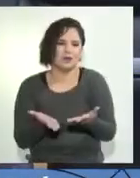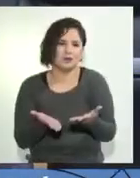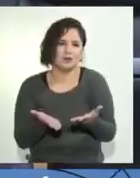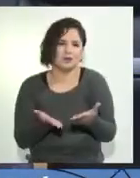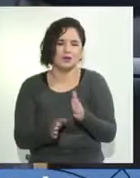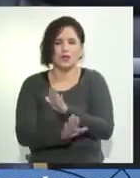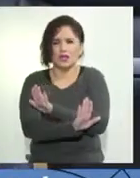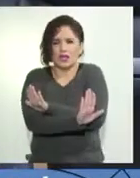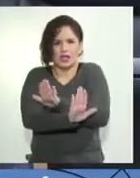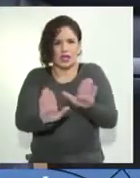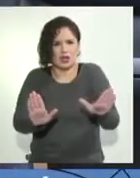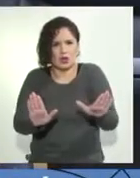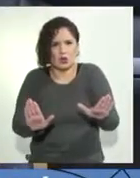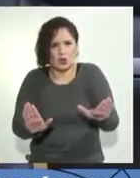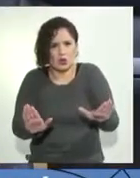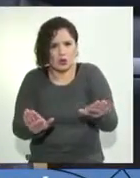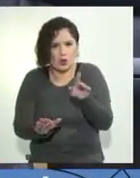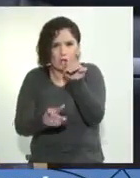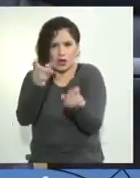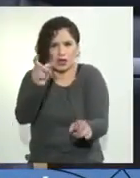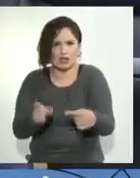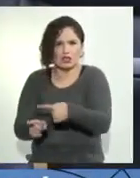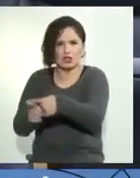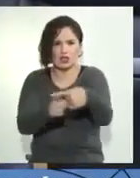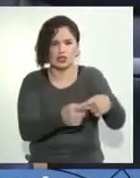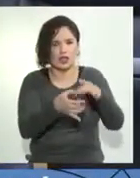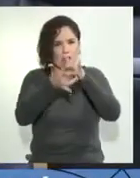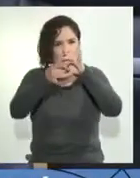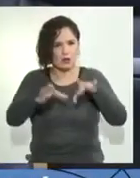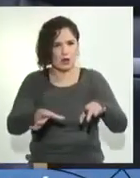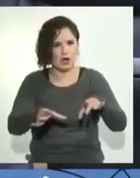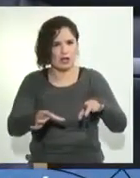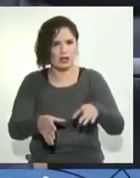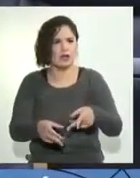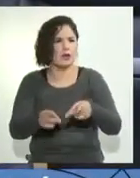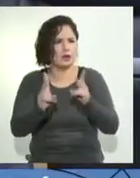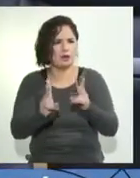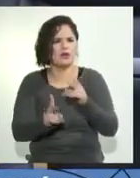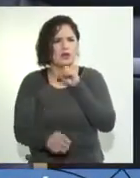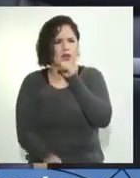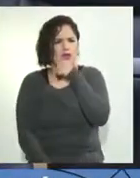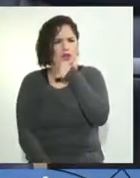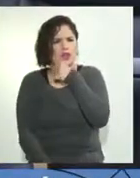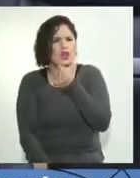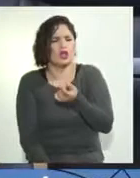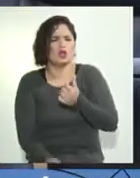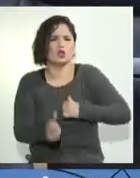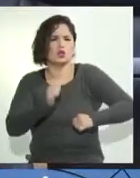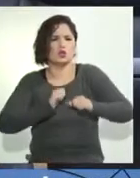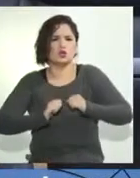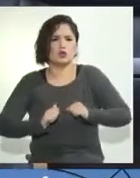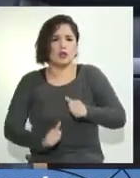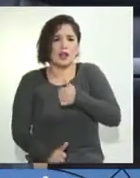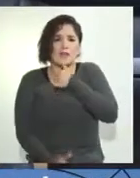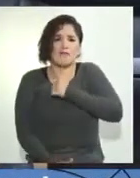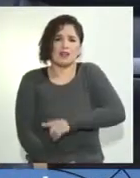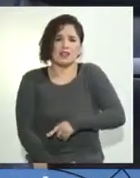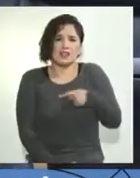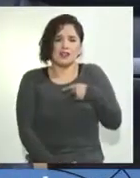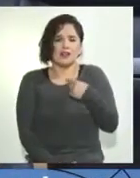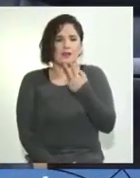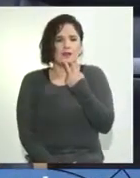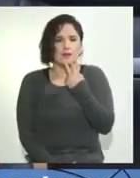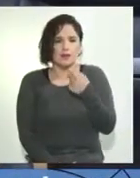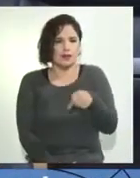Ninguna sociedad democrática o civilizada puede permitir que sus adultos mayores sufran la indignidad de vivir esta verdadera tragedia.